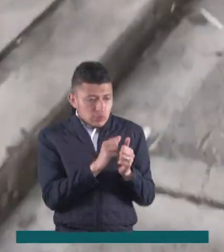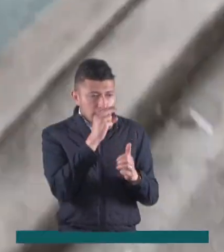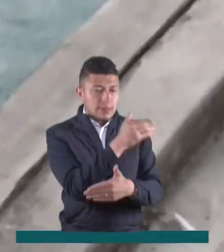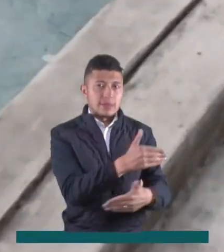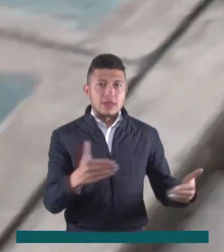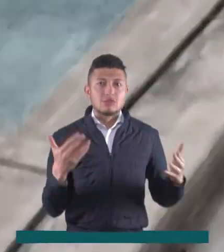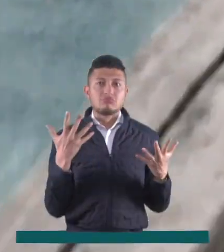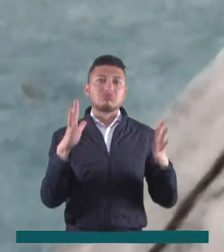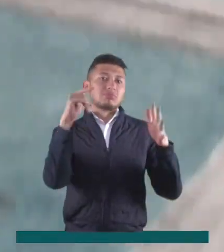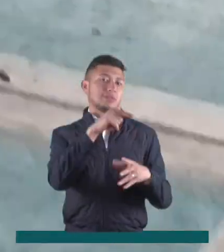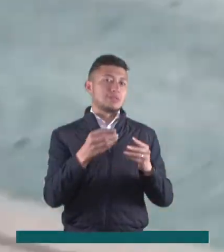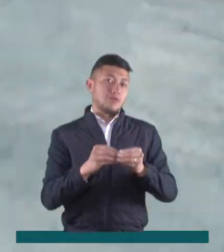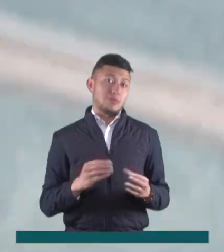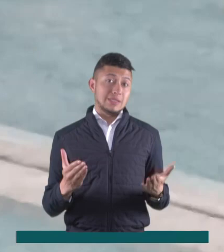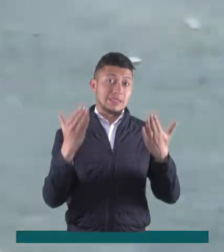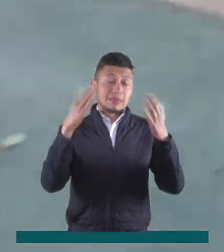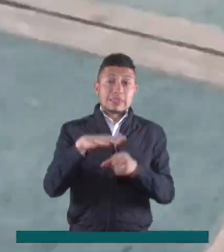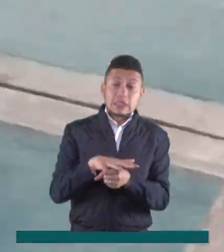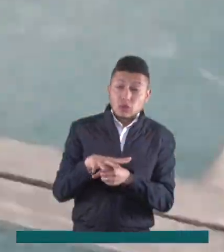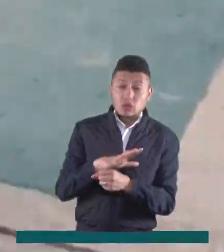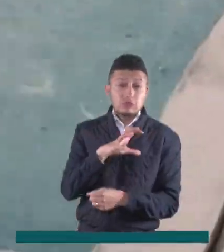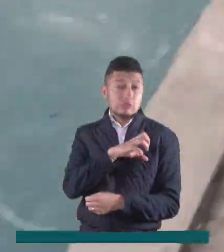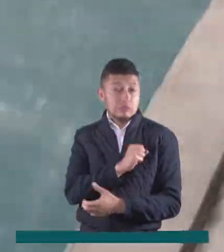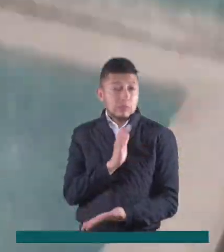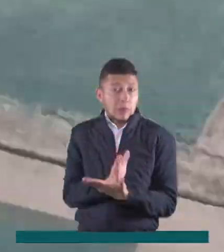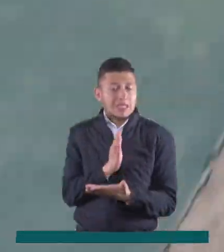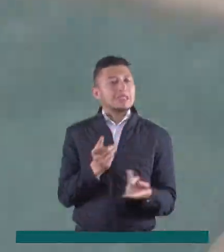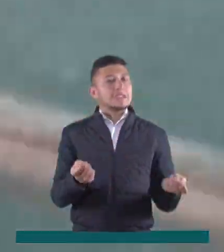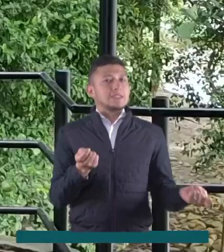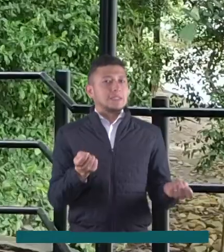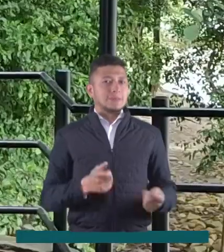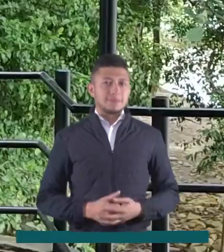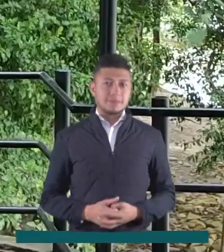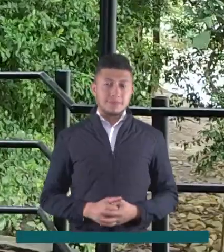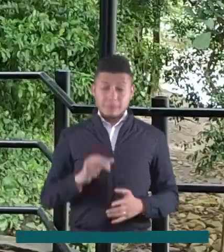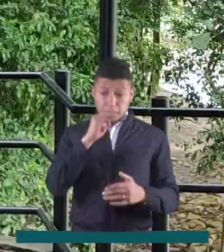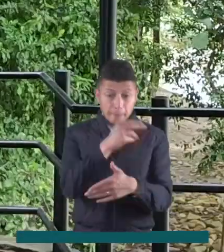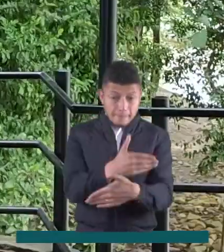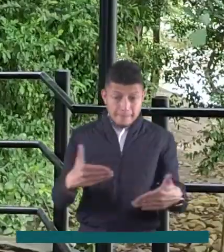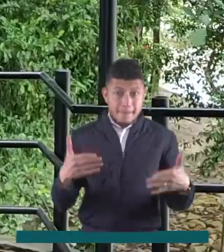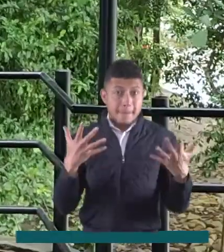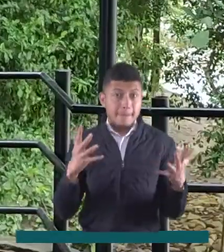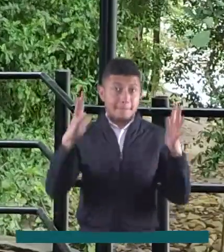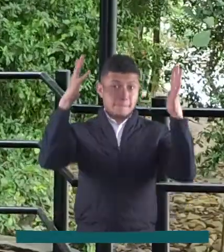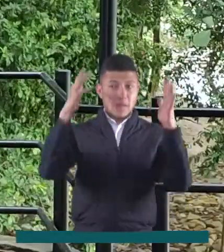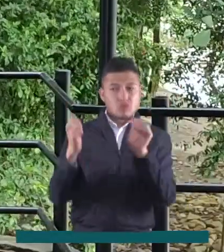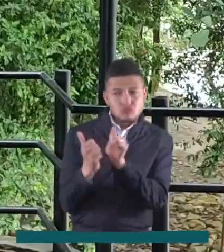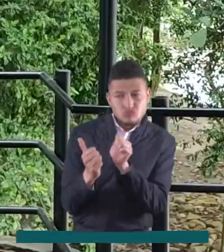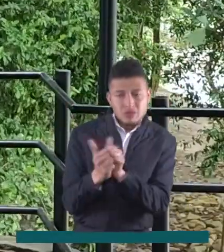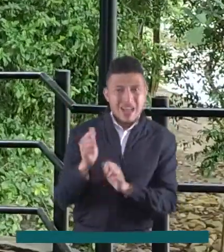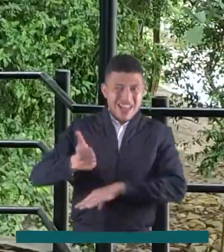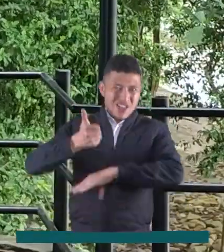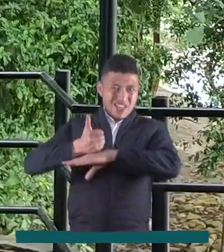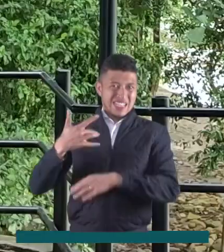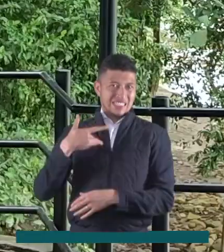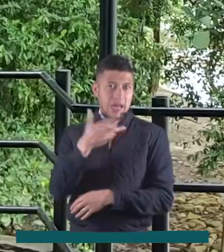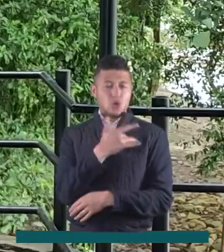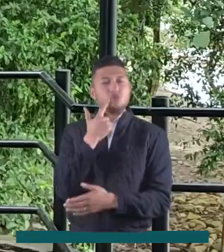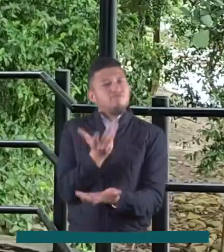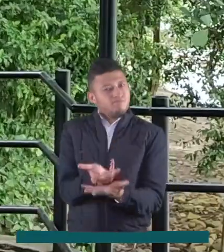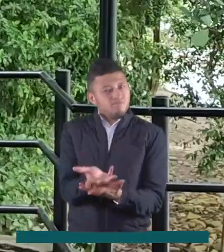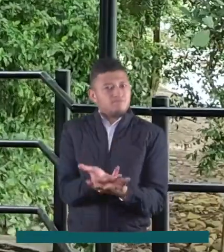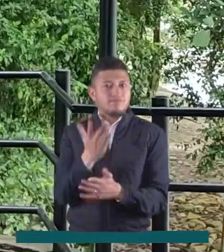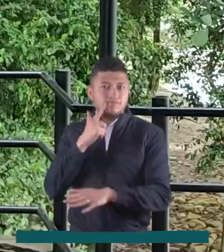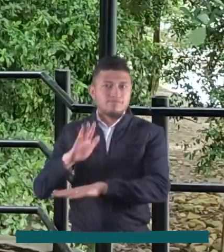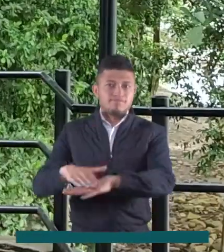niños son otras formas de evitar situaciones lamentables. Además de acompañar a los niños durante esta celebración, las autoridades en salud también